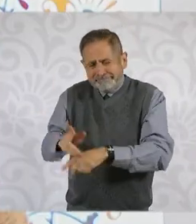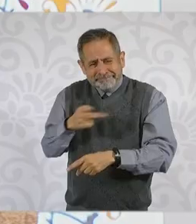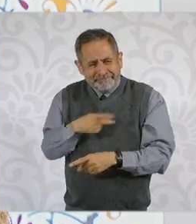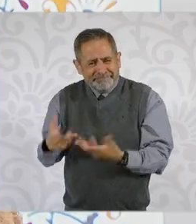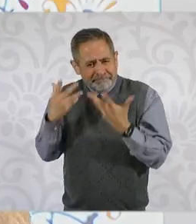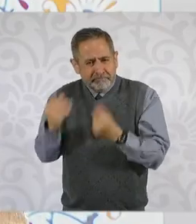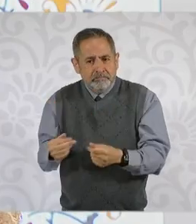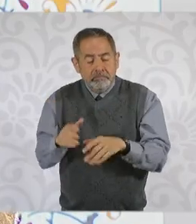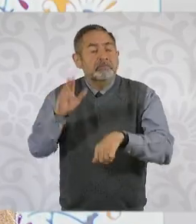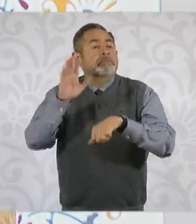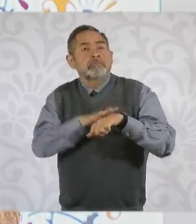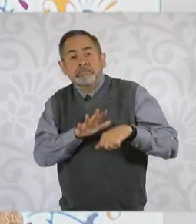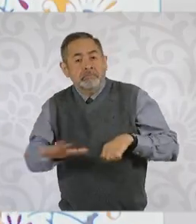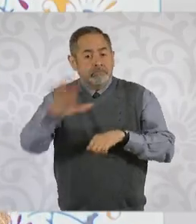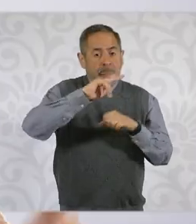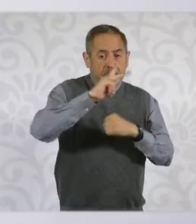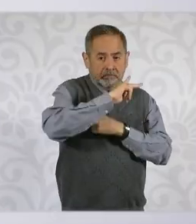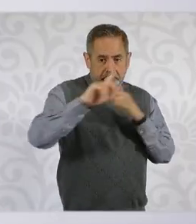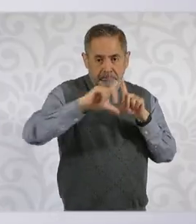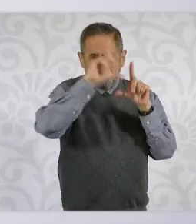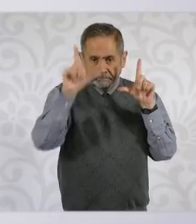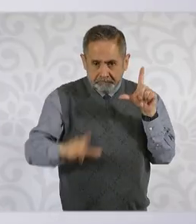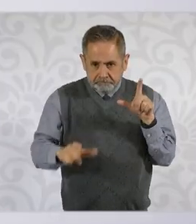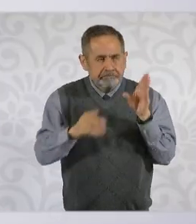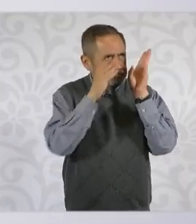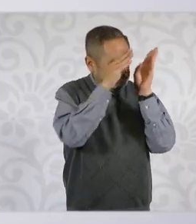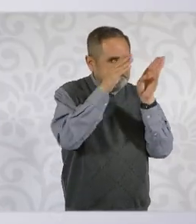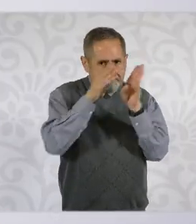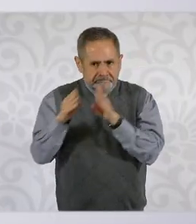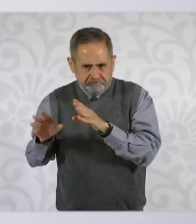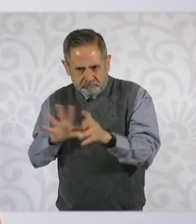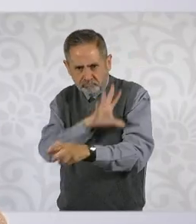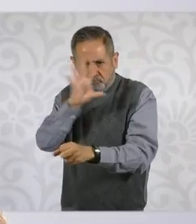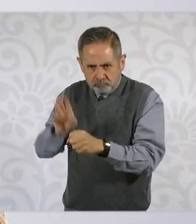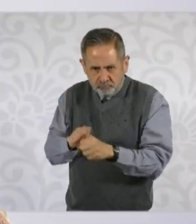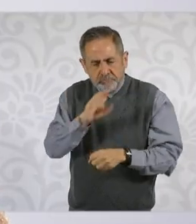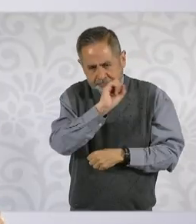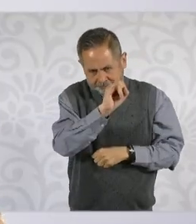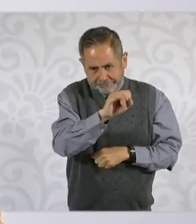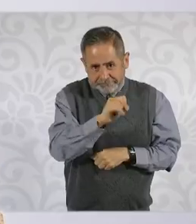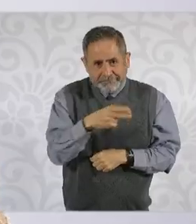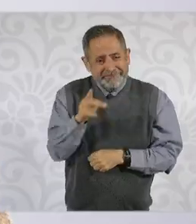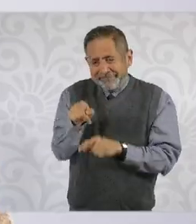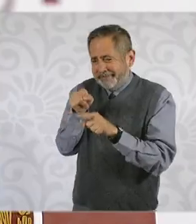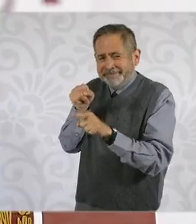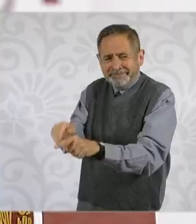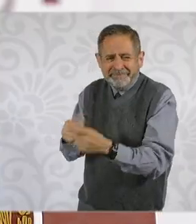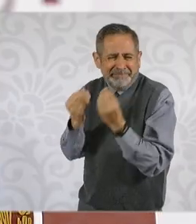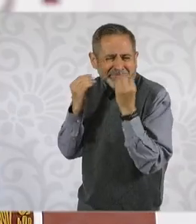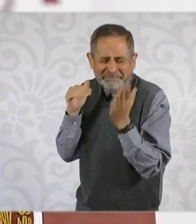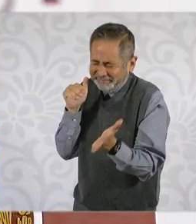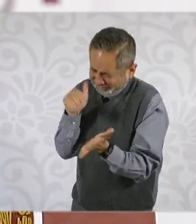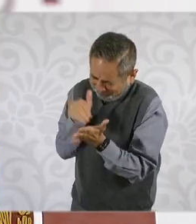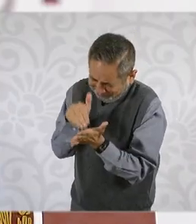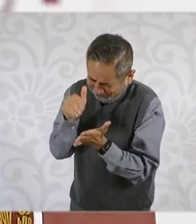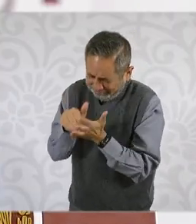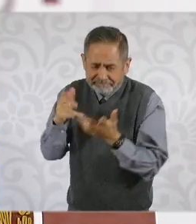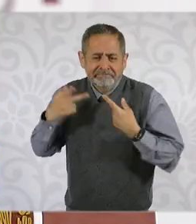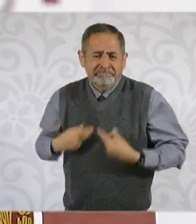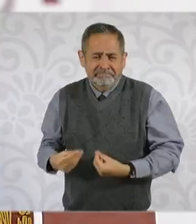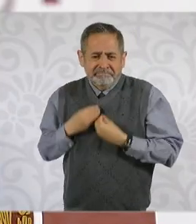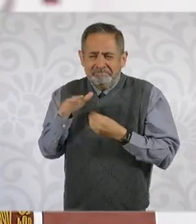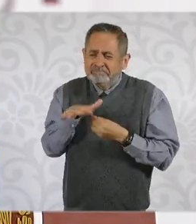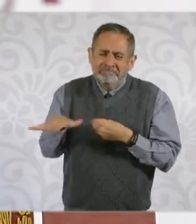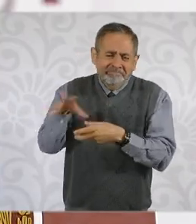Para quienes nos escuchan en todo el país, vamos a trabajar en todo el país, pero aquí particularmente hay muchos millones de habitantes. Entonces,